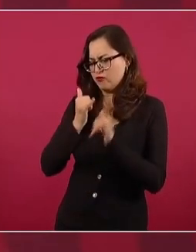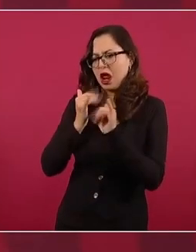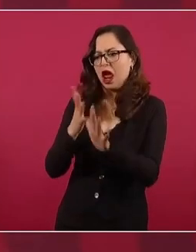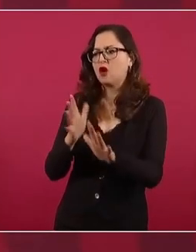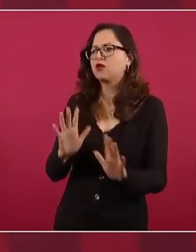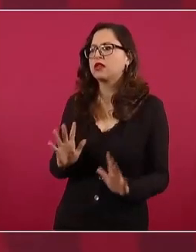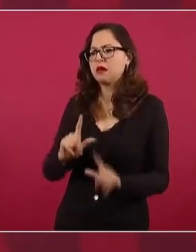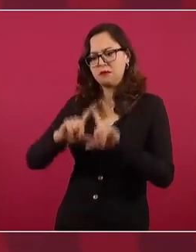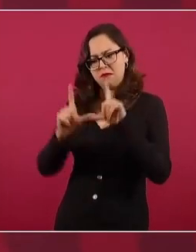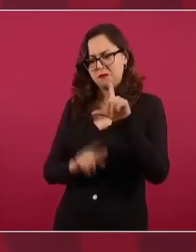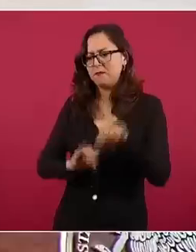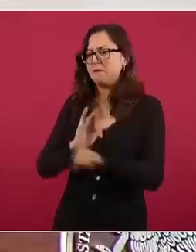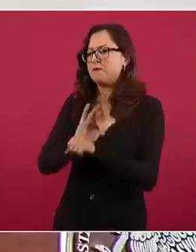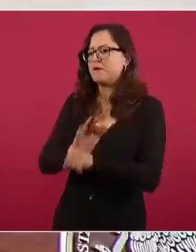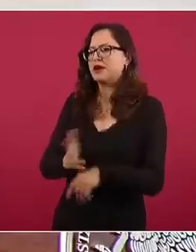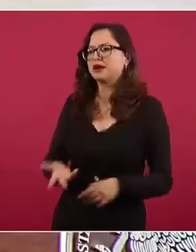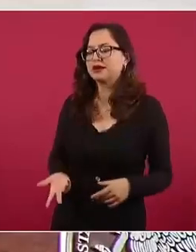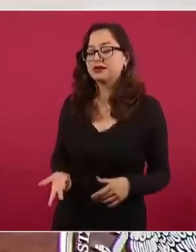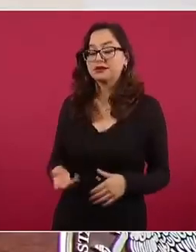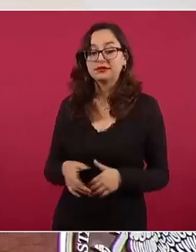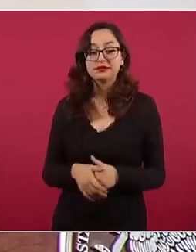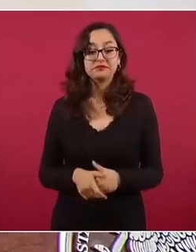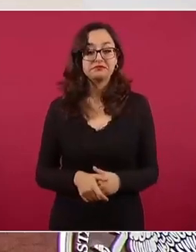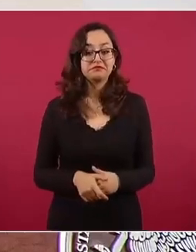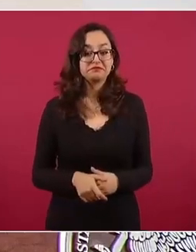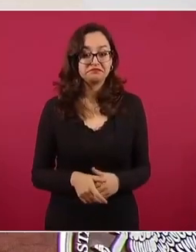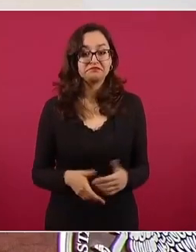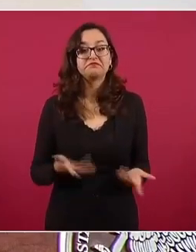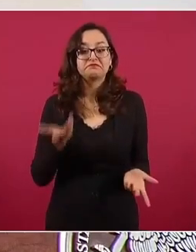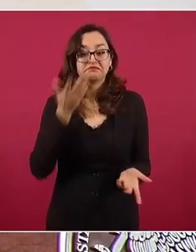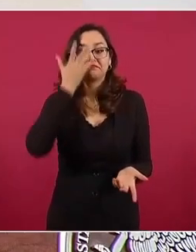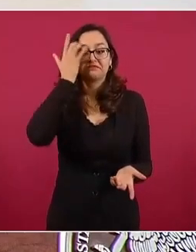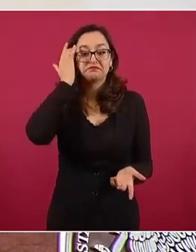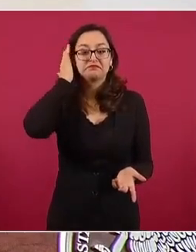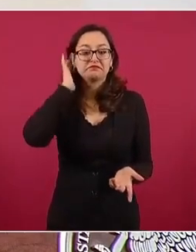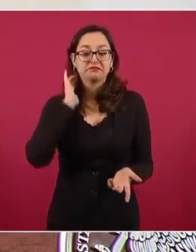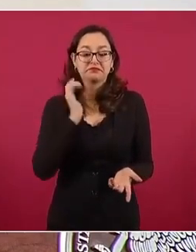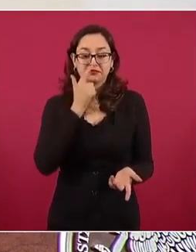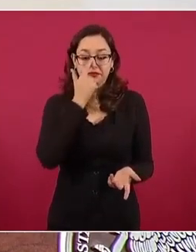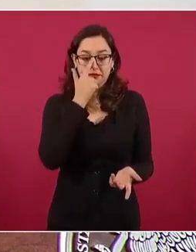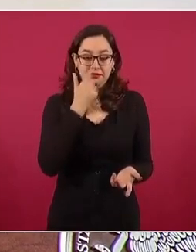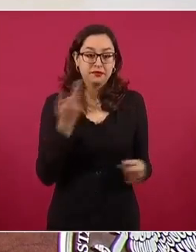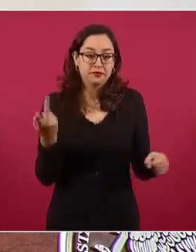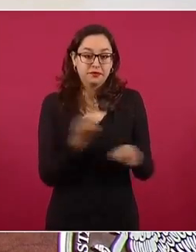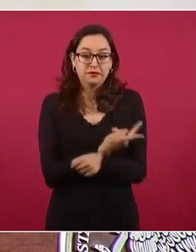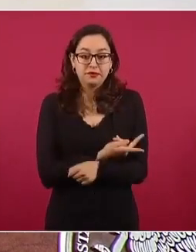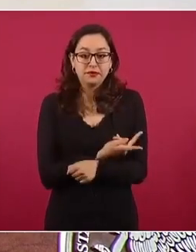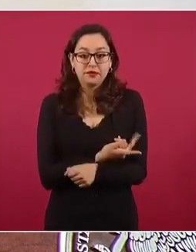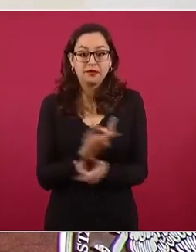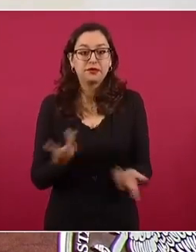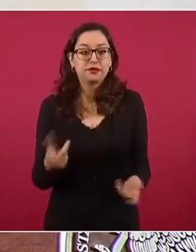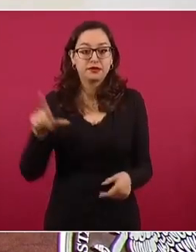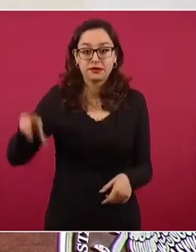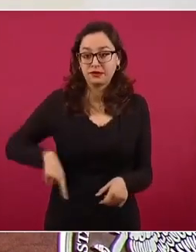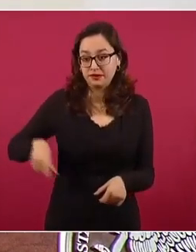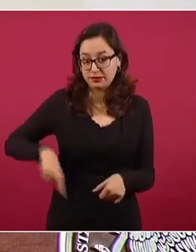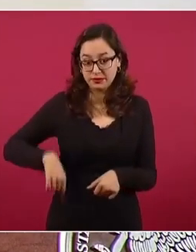Y estos gobernadores a los que hablamos y otros más